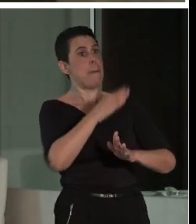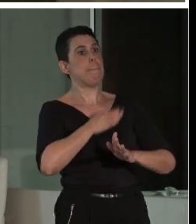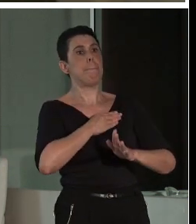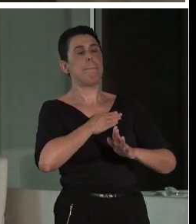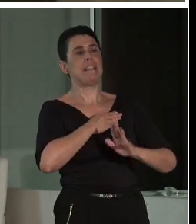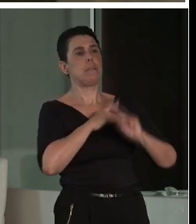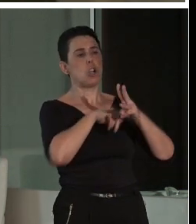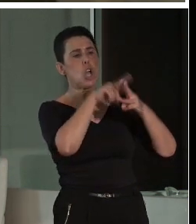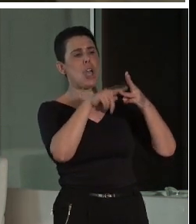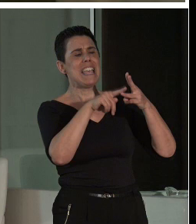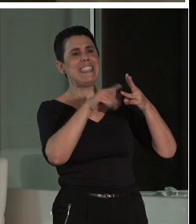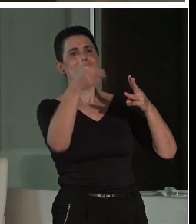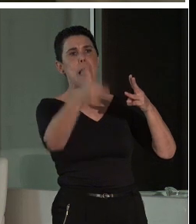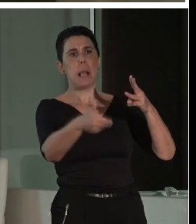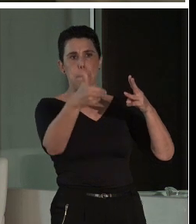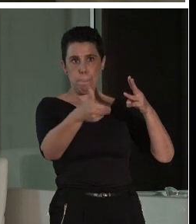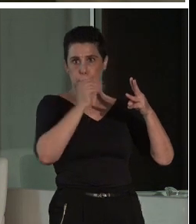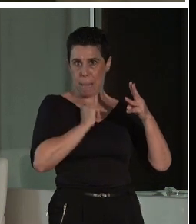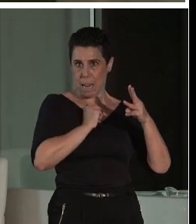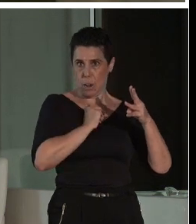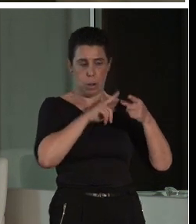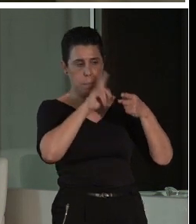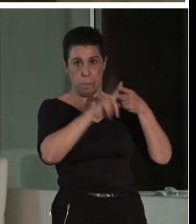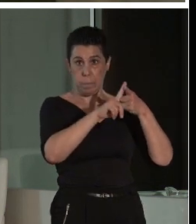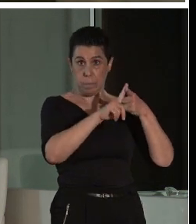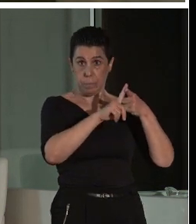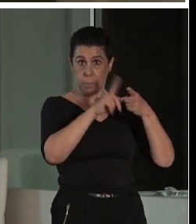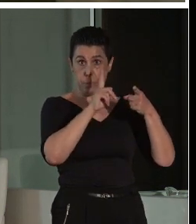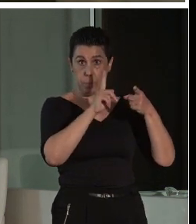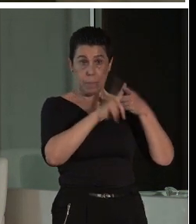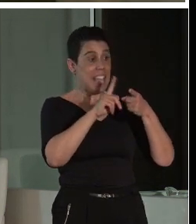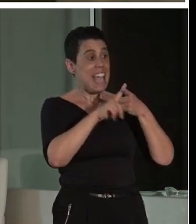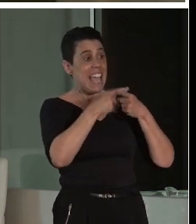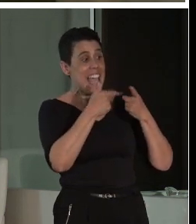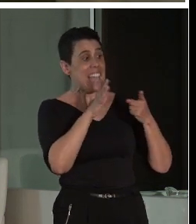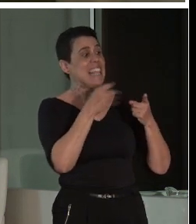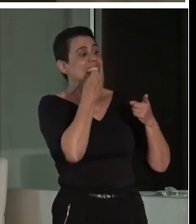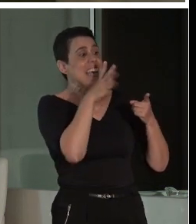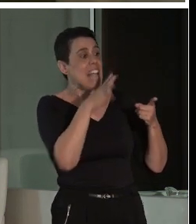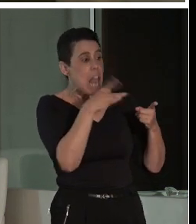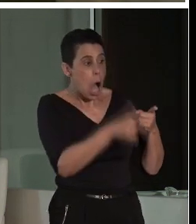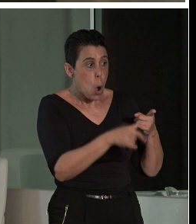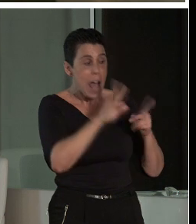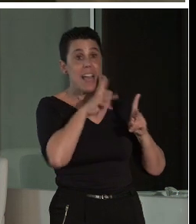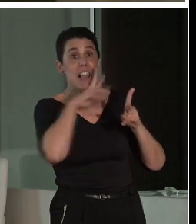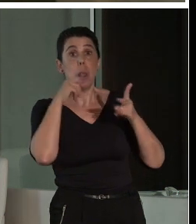digamos tres contenedores básicos. El estado, el valor y el uso. El estado para tratar la